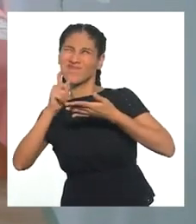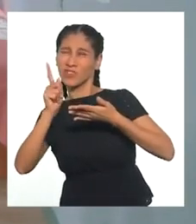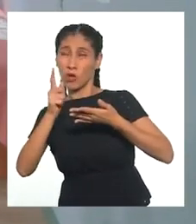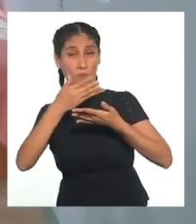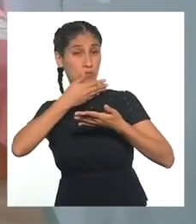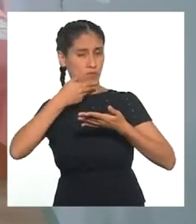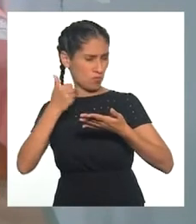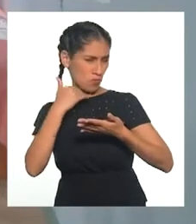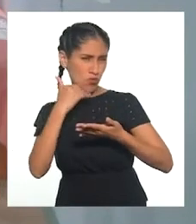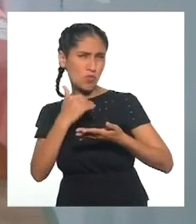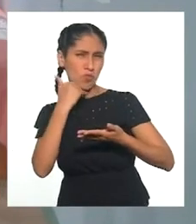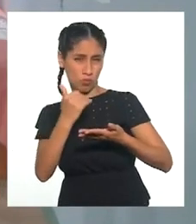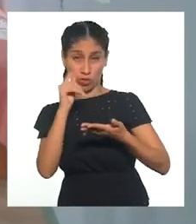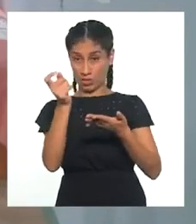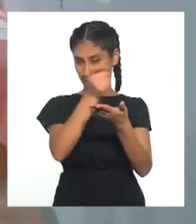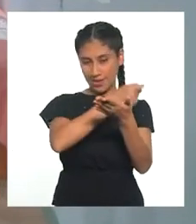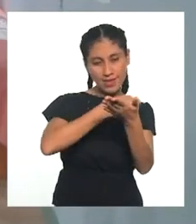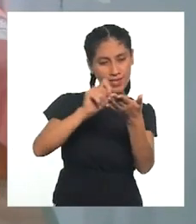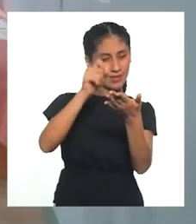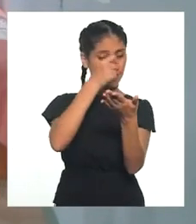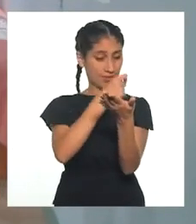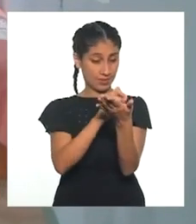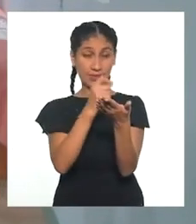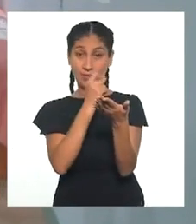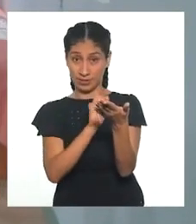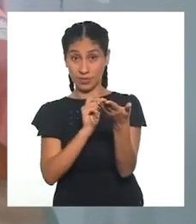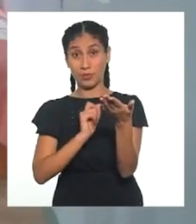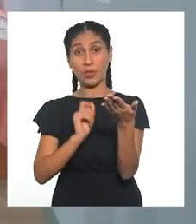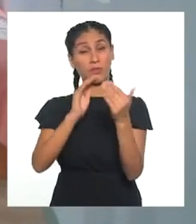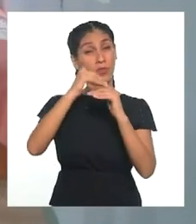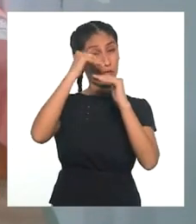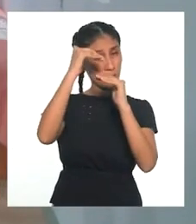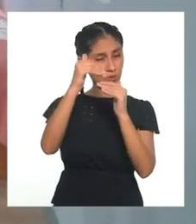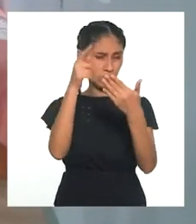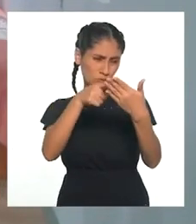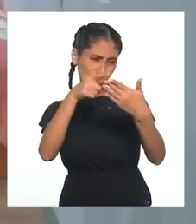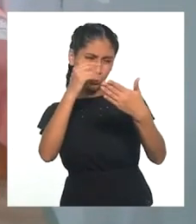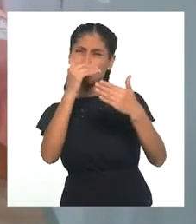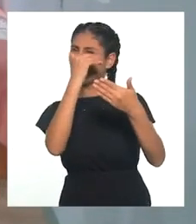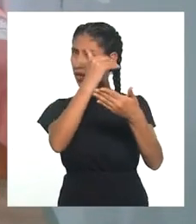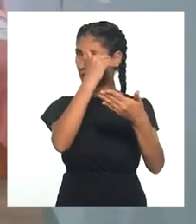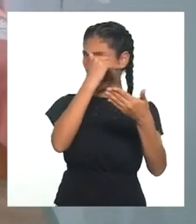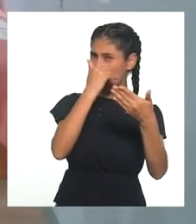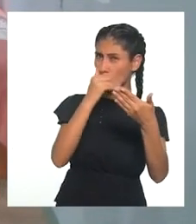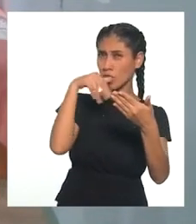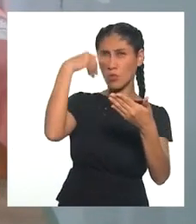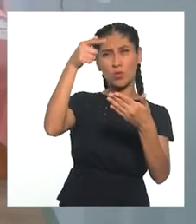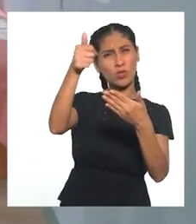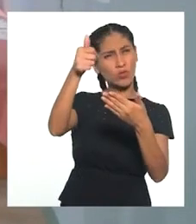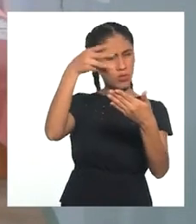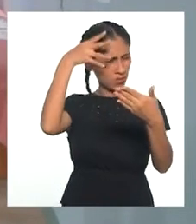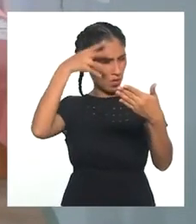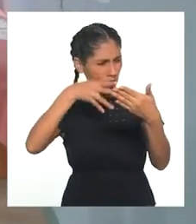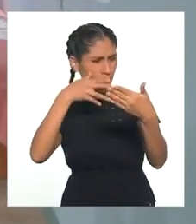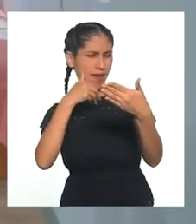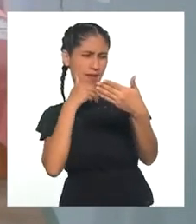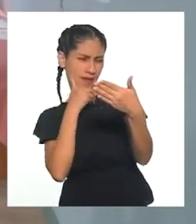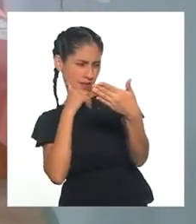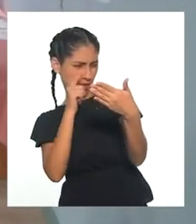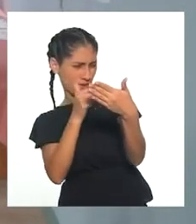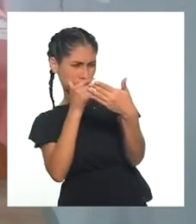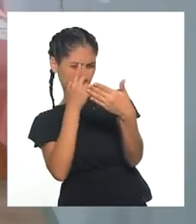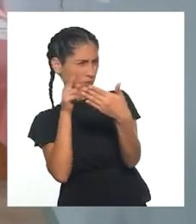realizables. A pesar de que no sean las soluciones definitivas, cada propuesta nos ayuda a ver el problema desde un ángulo